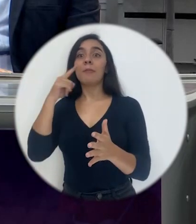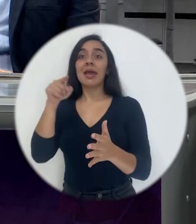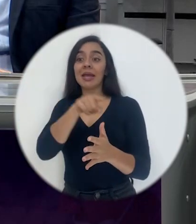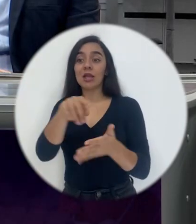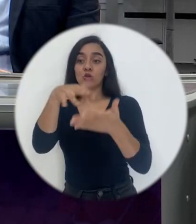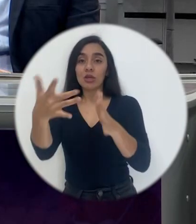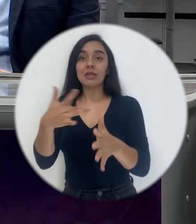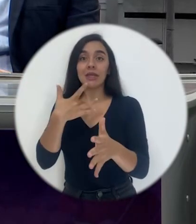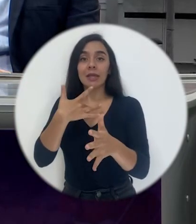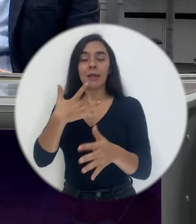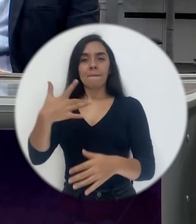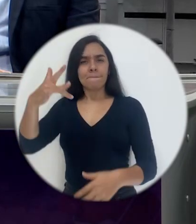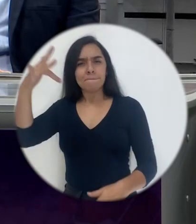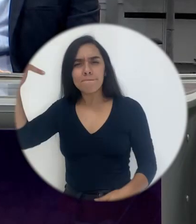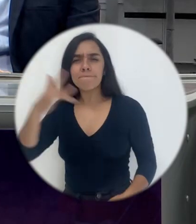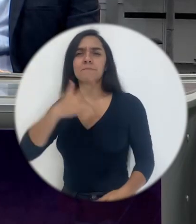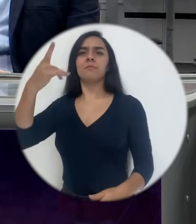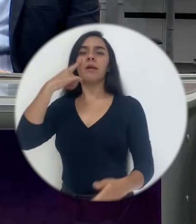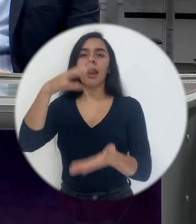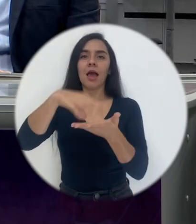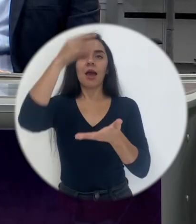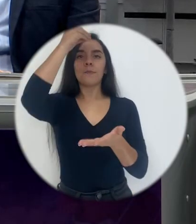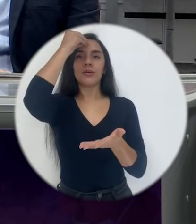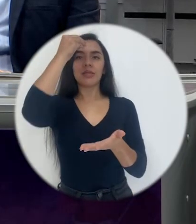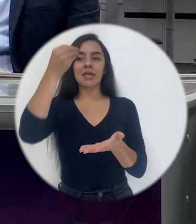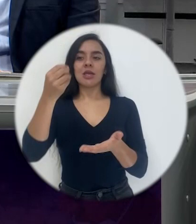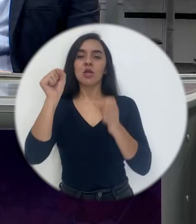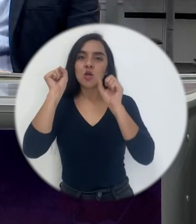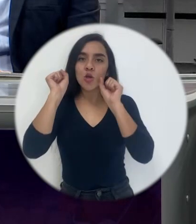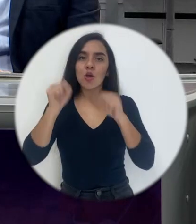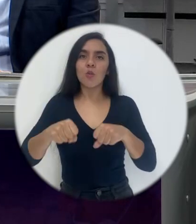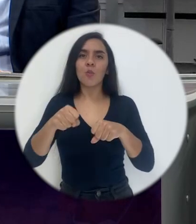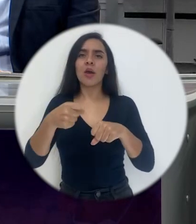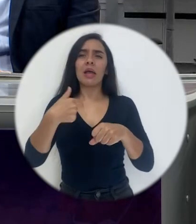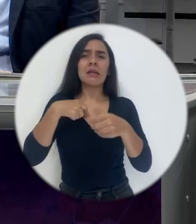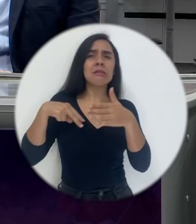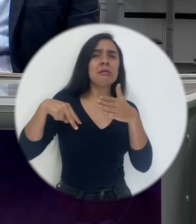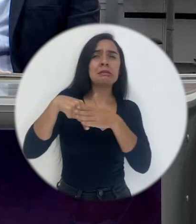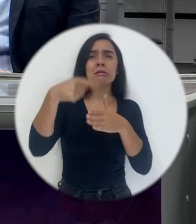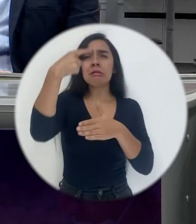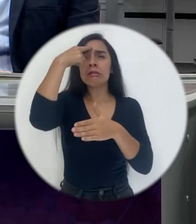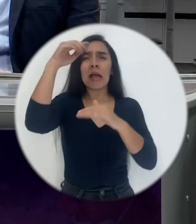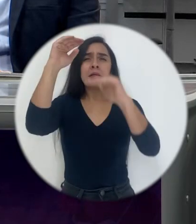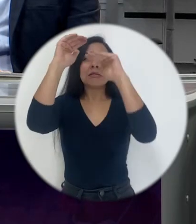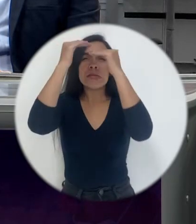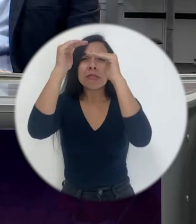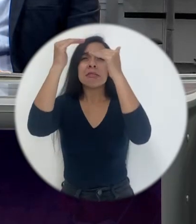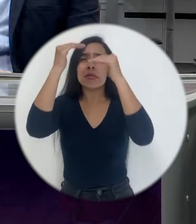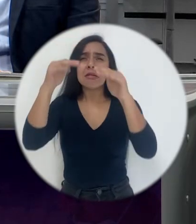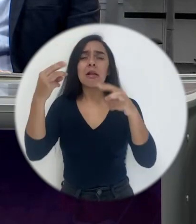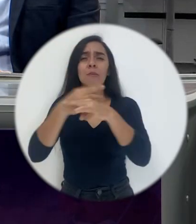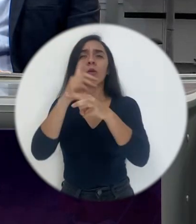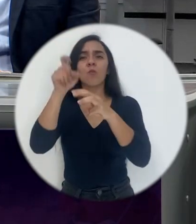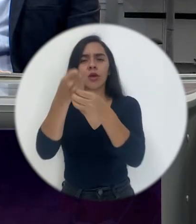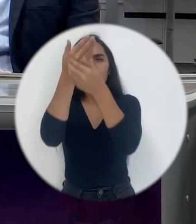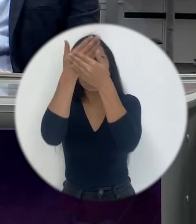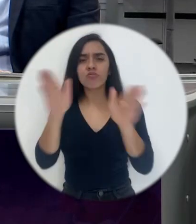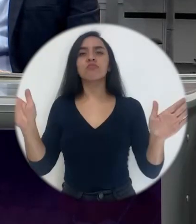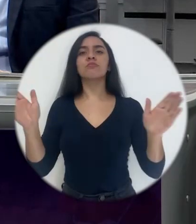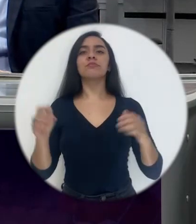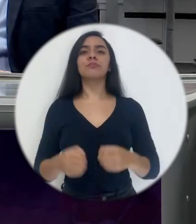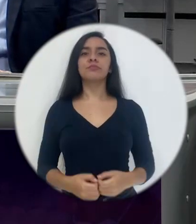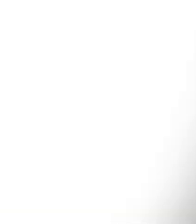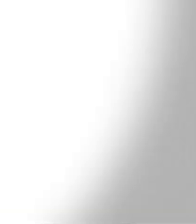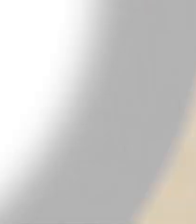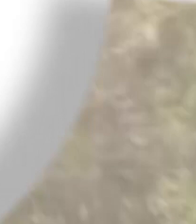sientan pasión por aprender y que liberen todas esas trabas mentales que hay hacia las matemáticas en la